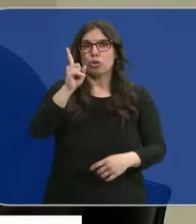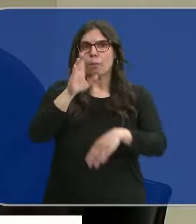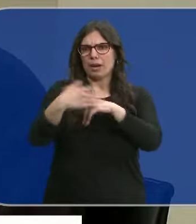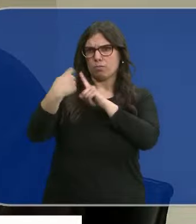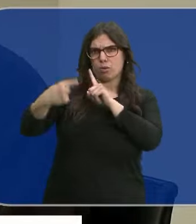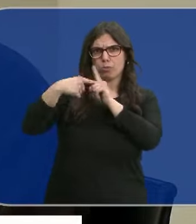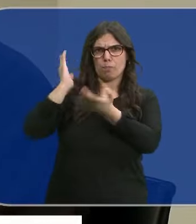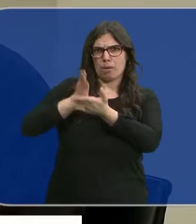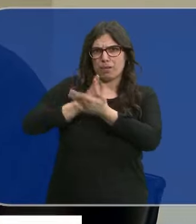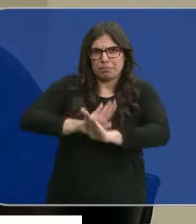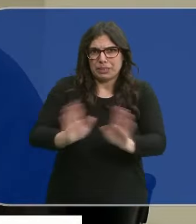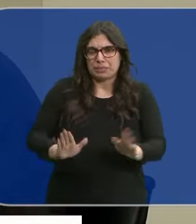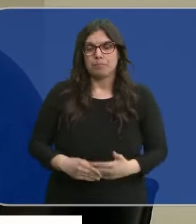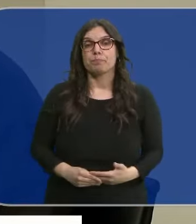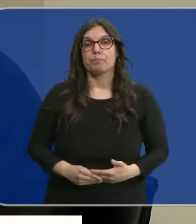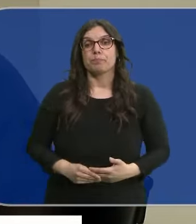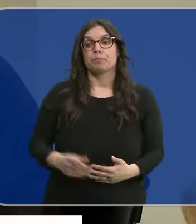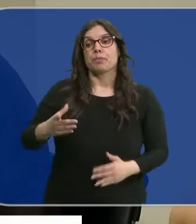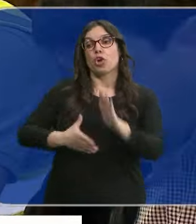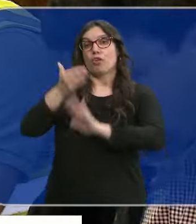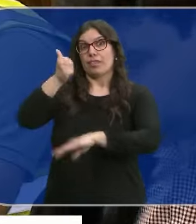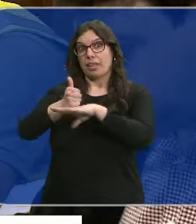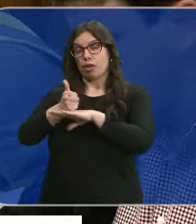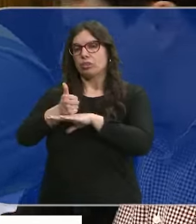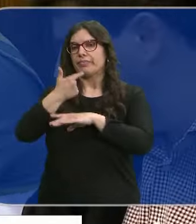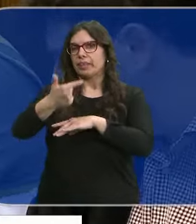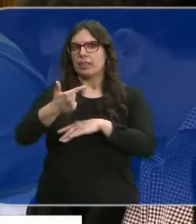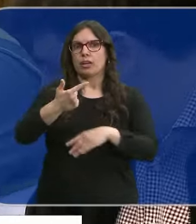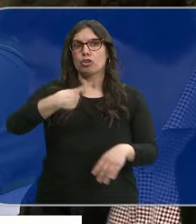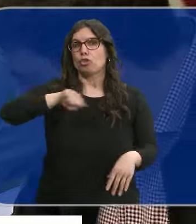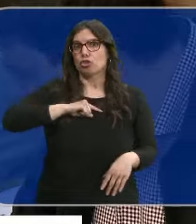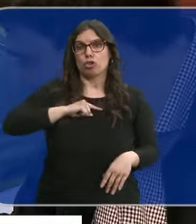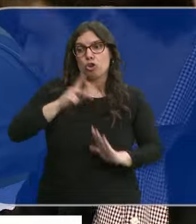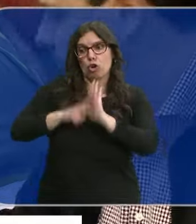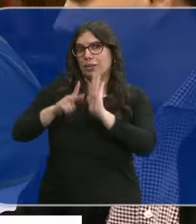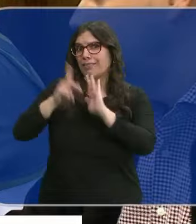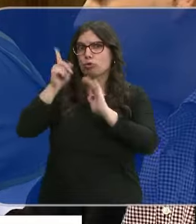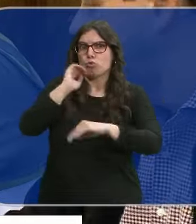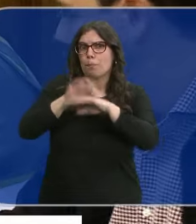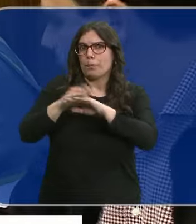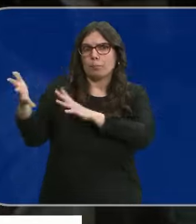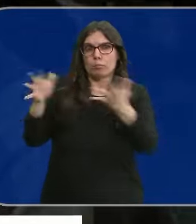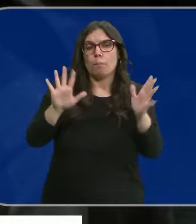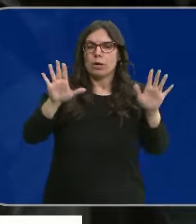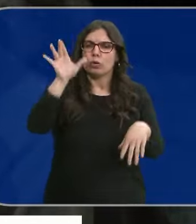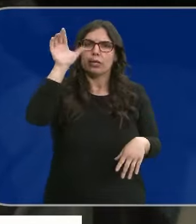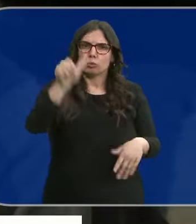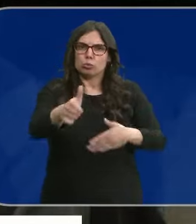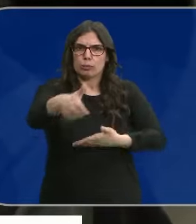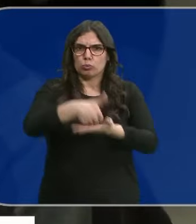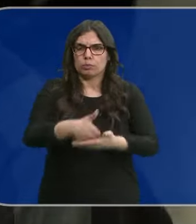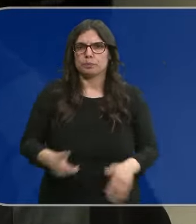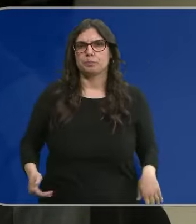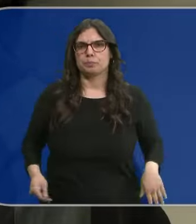perseguirles y sancionarles. Desde la CHD aseguran que solamente hacen cumplir la normativa, pero que escucharán sus propuestas.